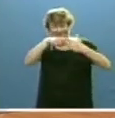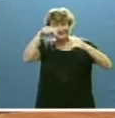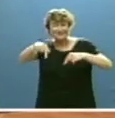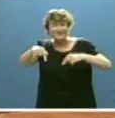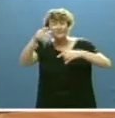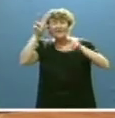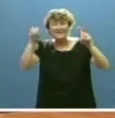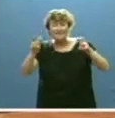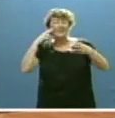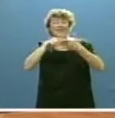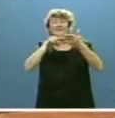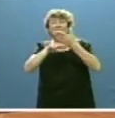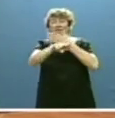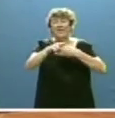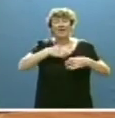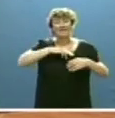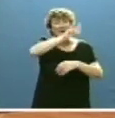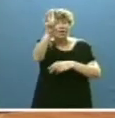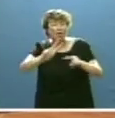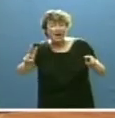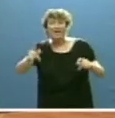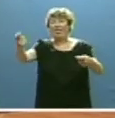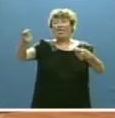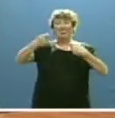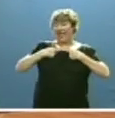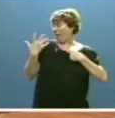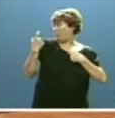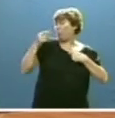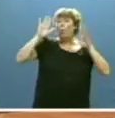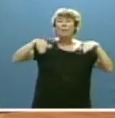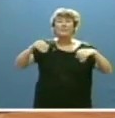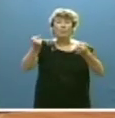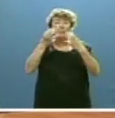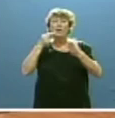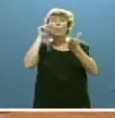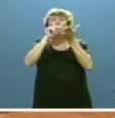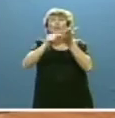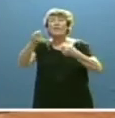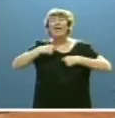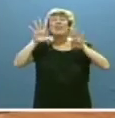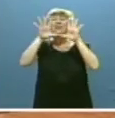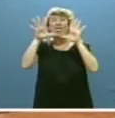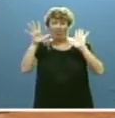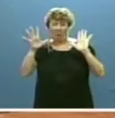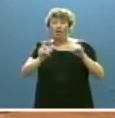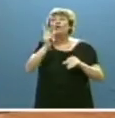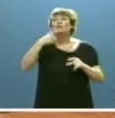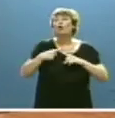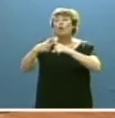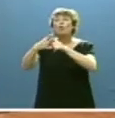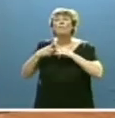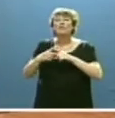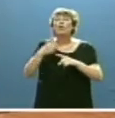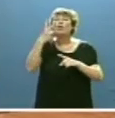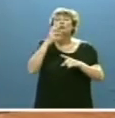Transparencia Internacional nos ha otorgado en su último informe una nota de diez, tan solo compartida por otras dos